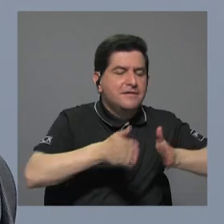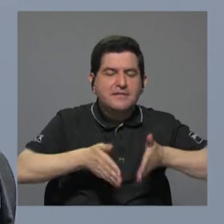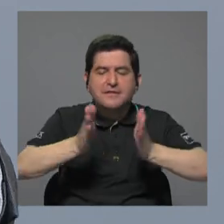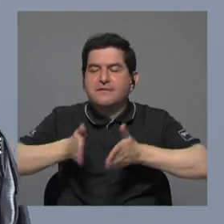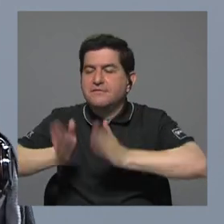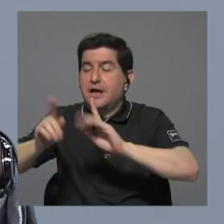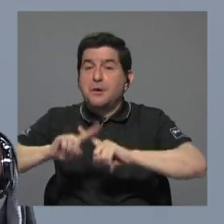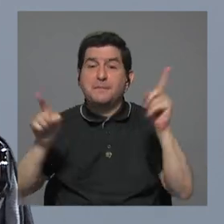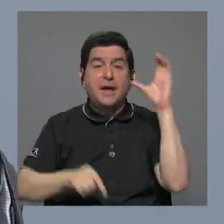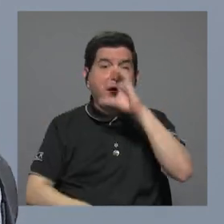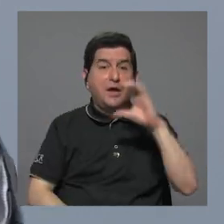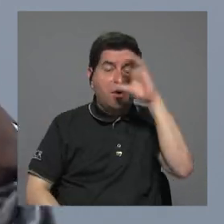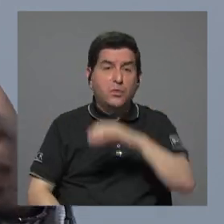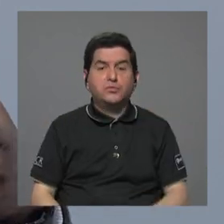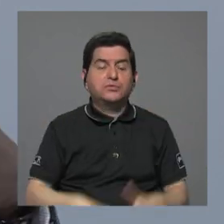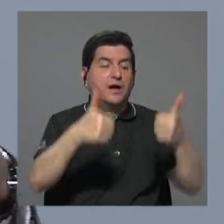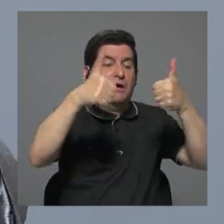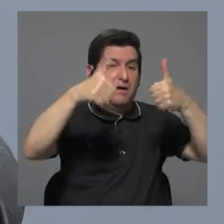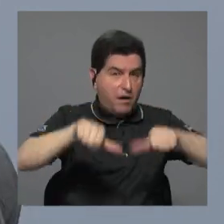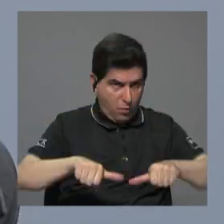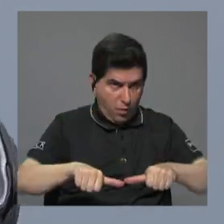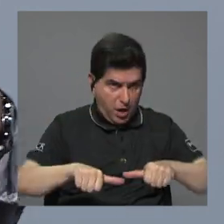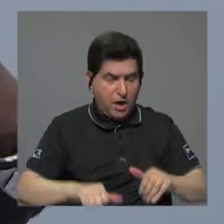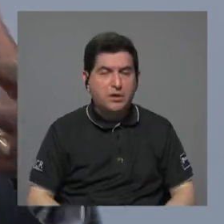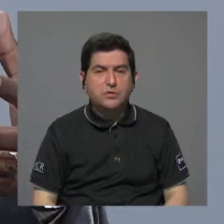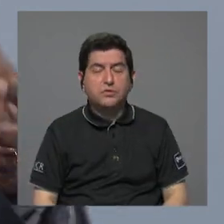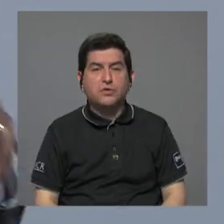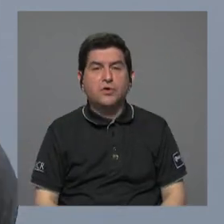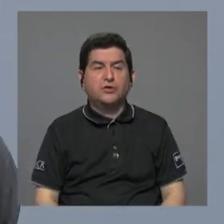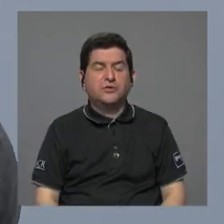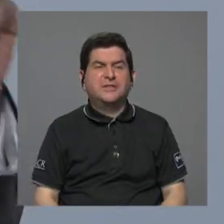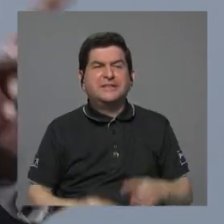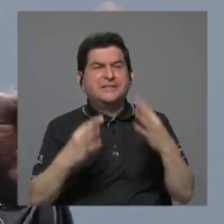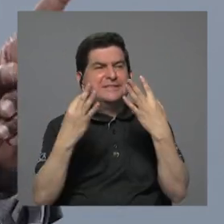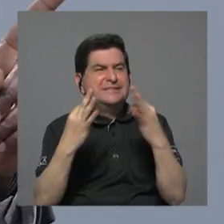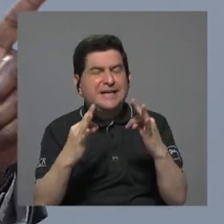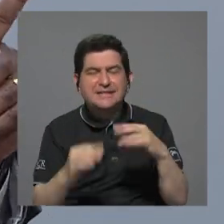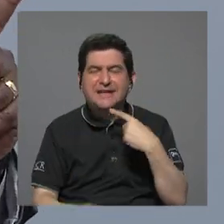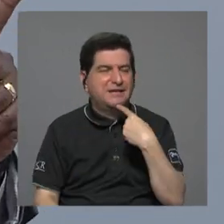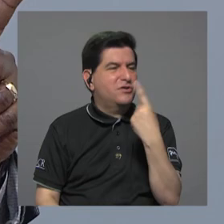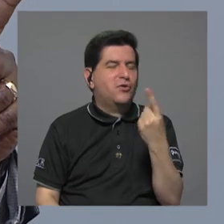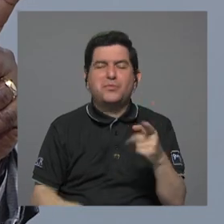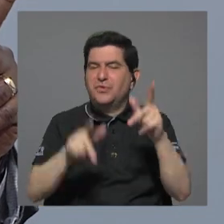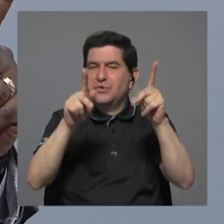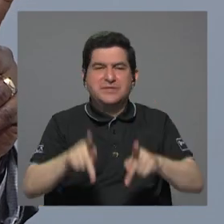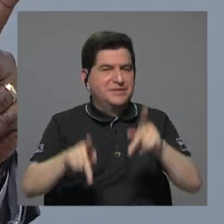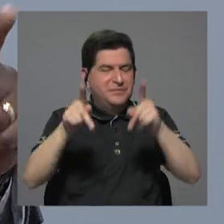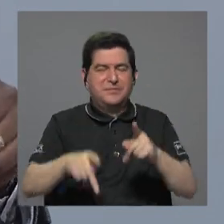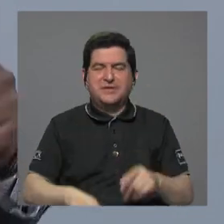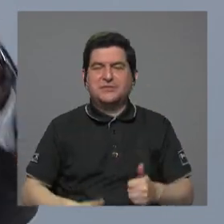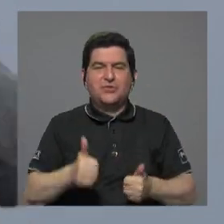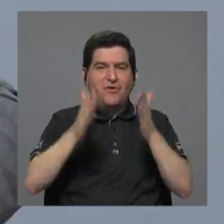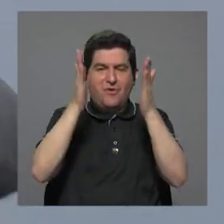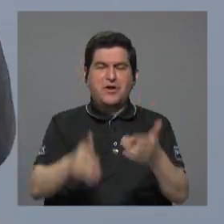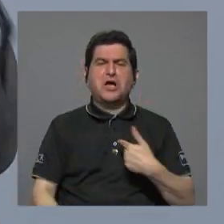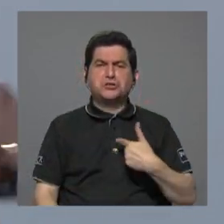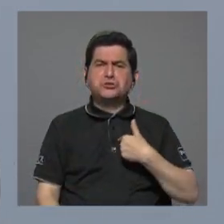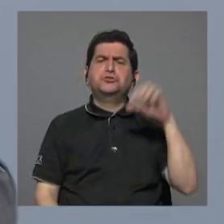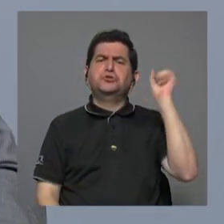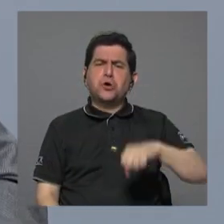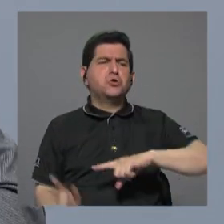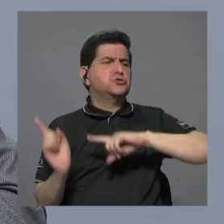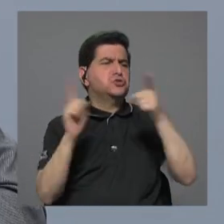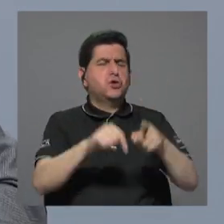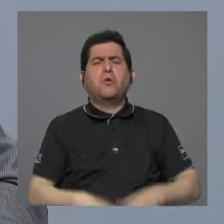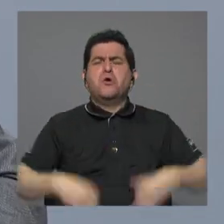de la búsqueda de los acuerdos de los consensos no es como dicen algunos candidatos yo sí voy a ir